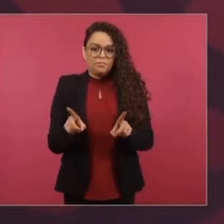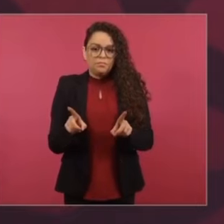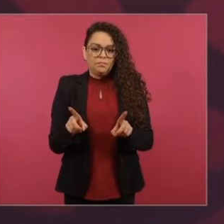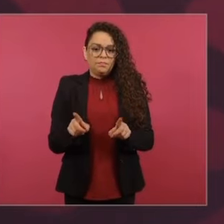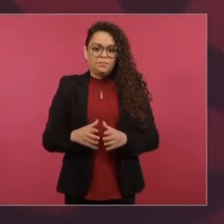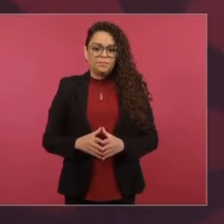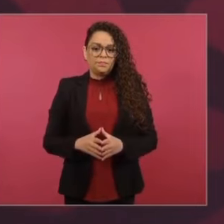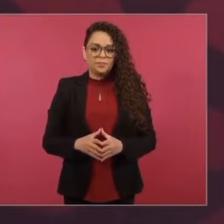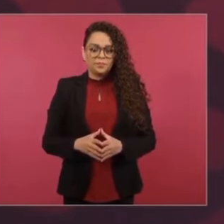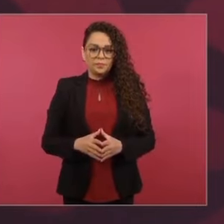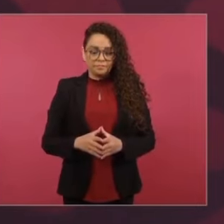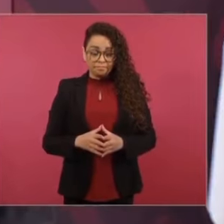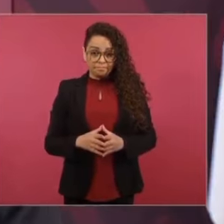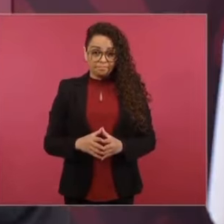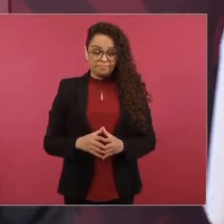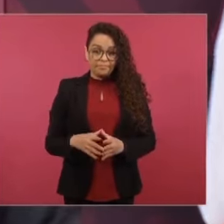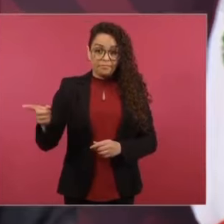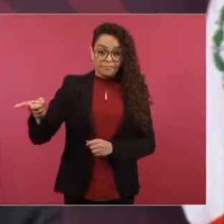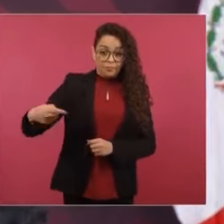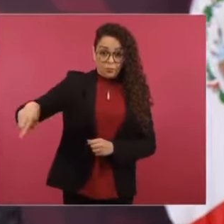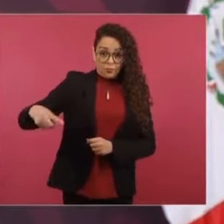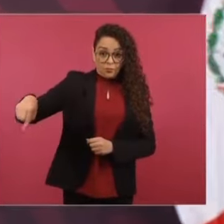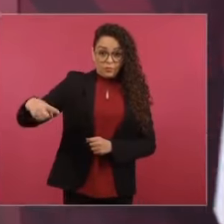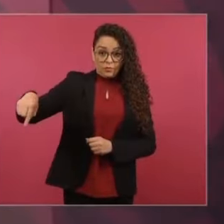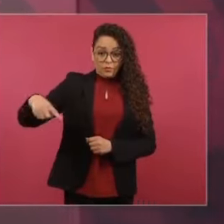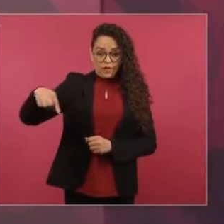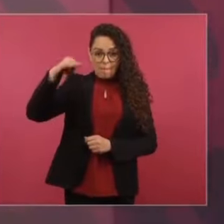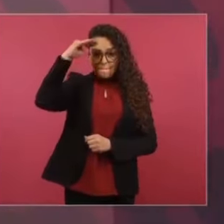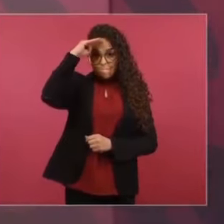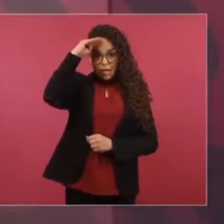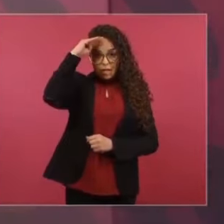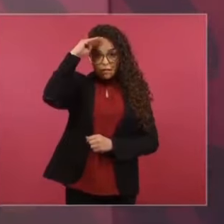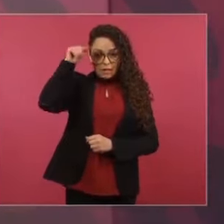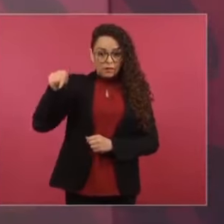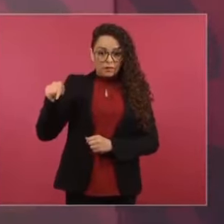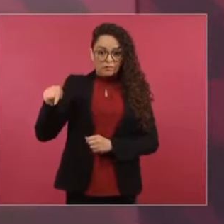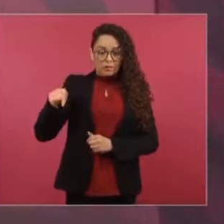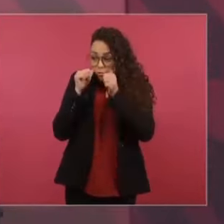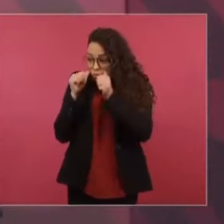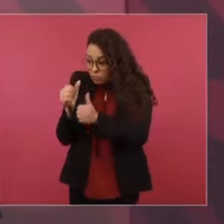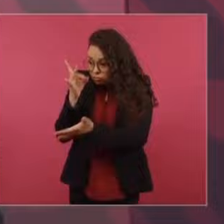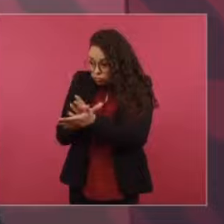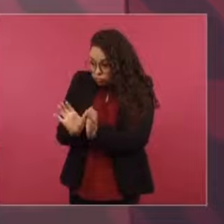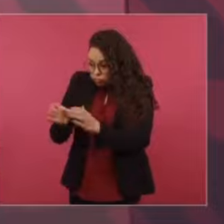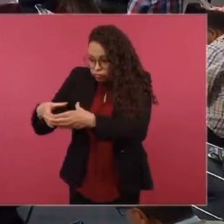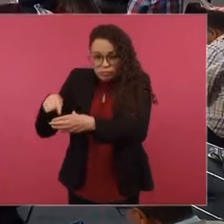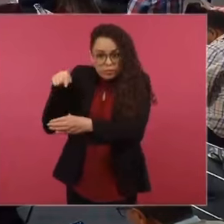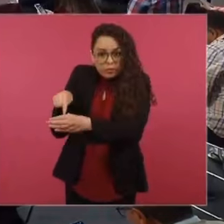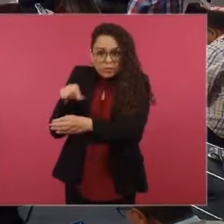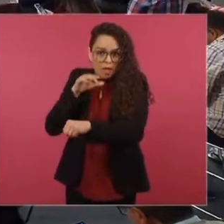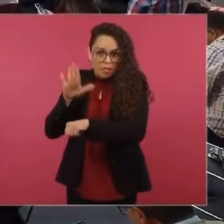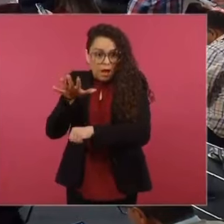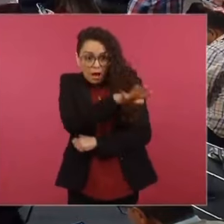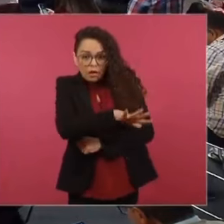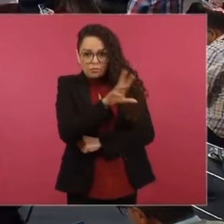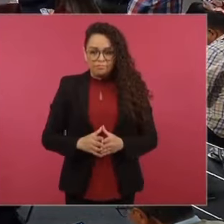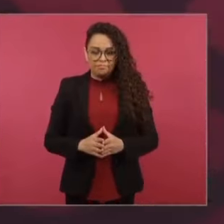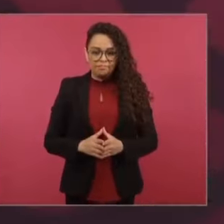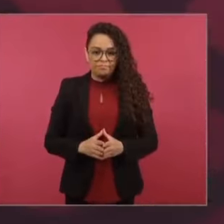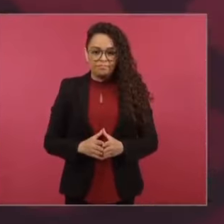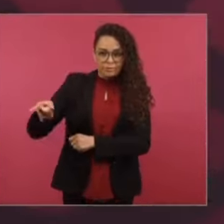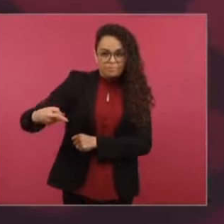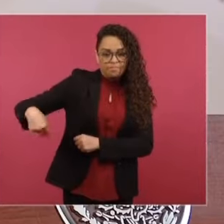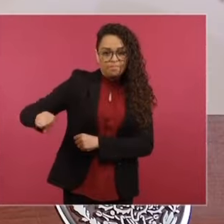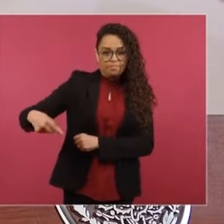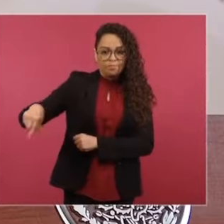nada más el gobierno tiene que estar al servicio de una minoría. Facilitar a una minoría